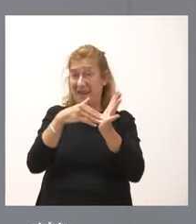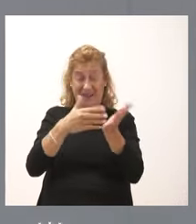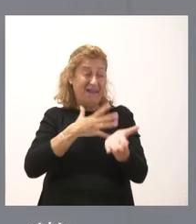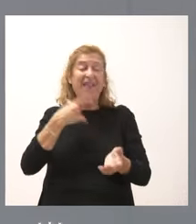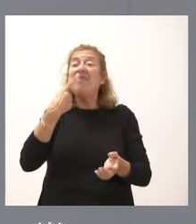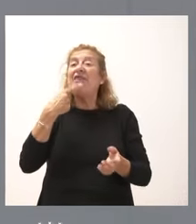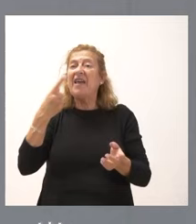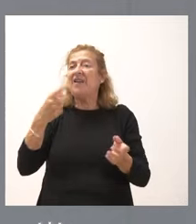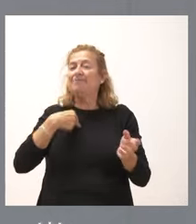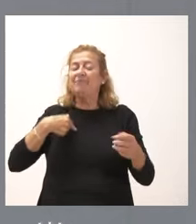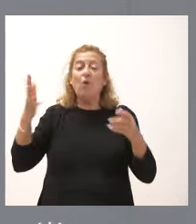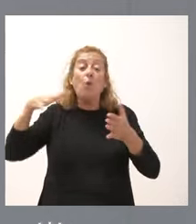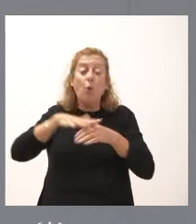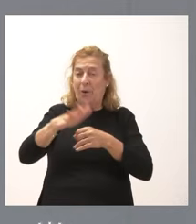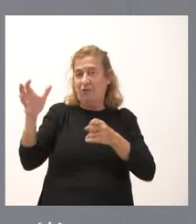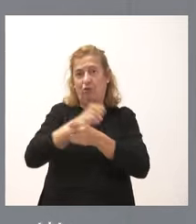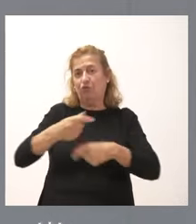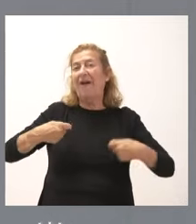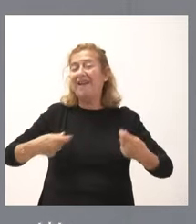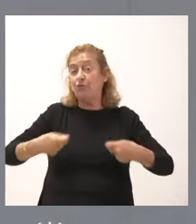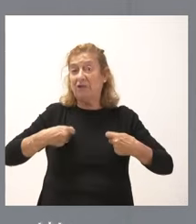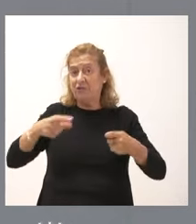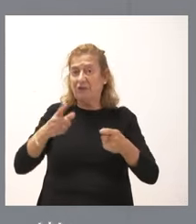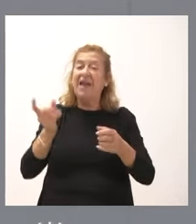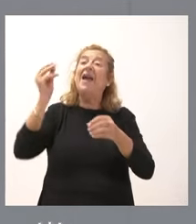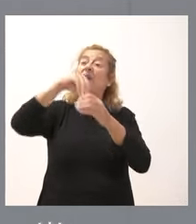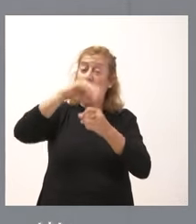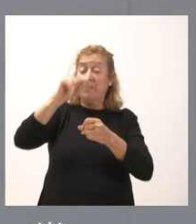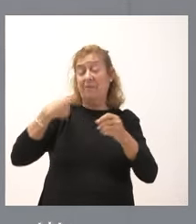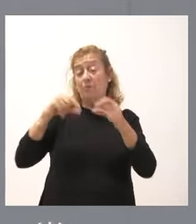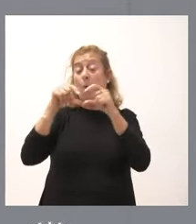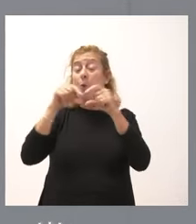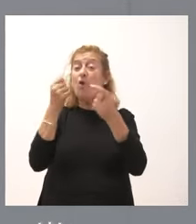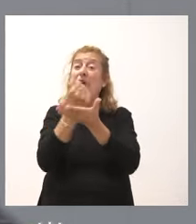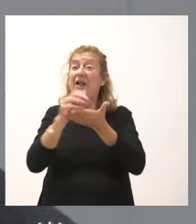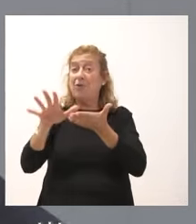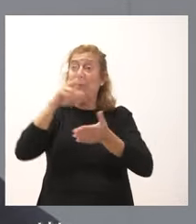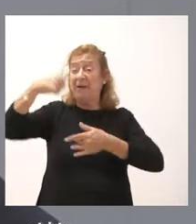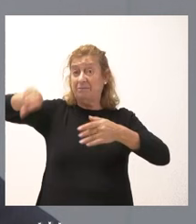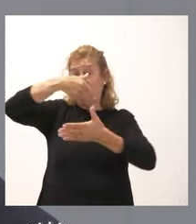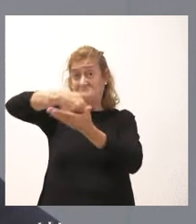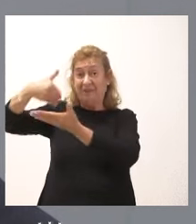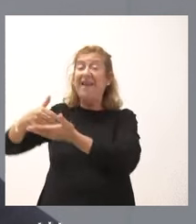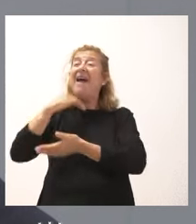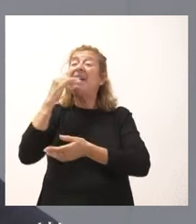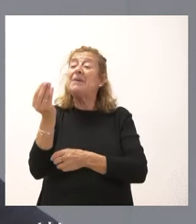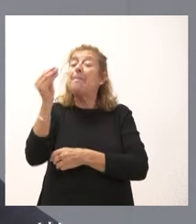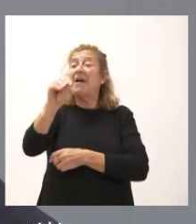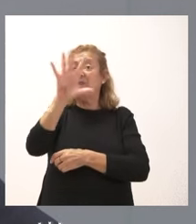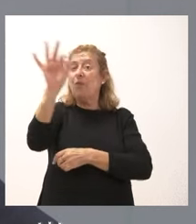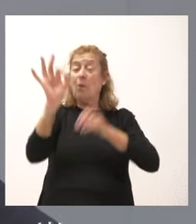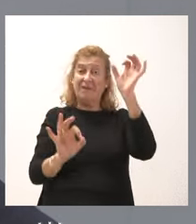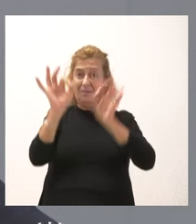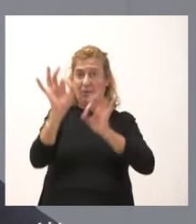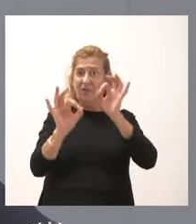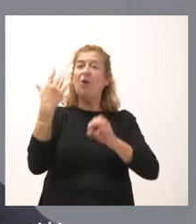todos estos gastos, que incluye también este bono gratuito del transporte a la demanda, que ha crecido casi un 50% al pasar de